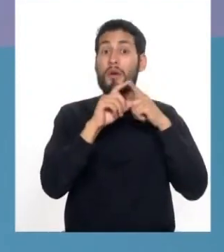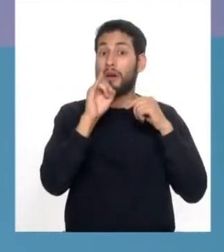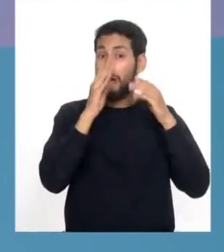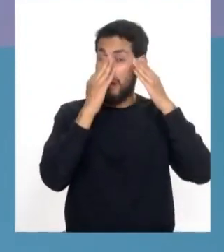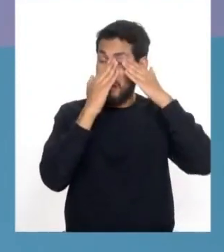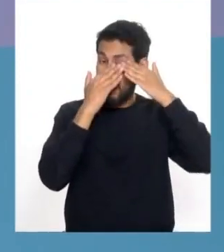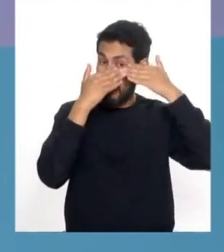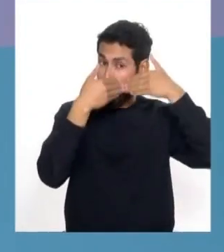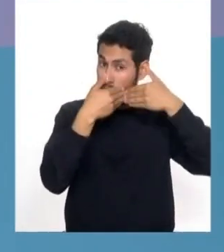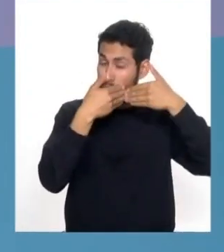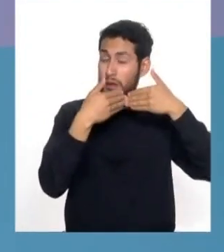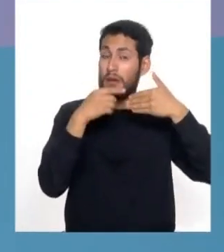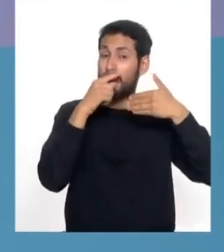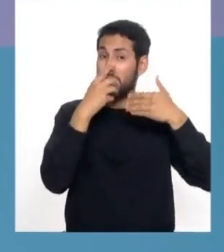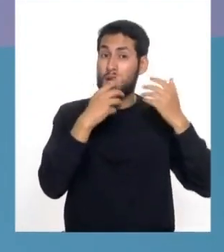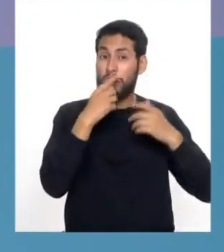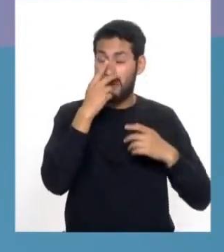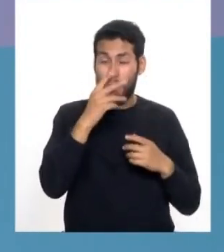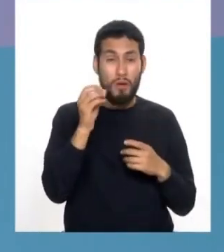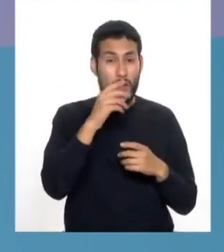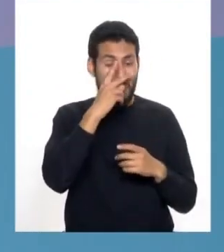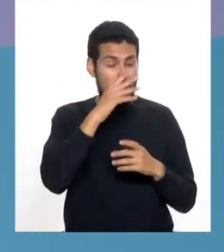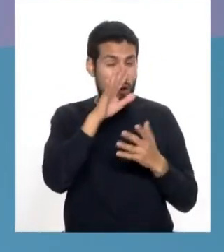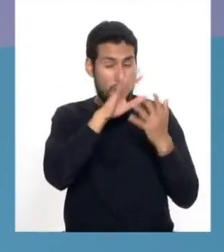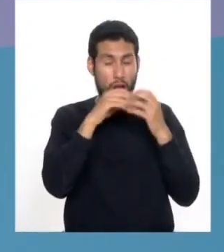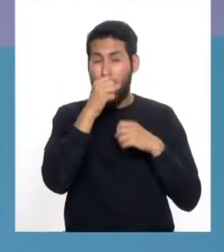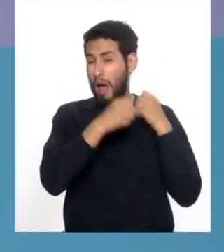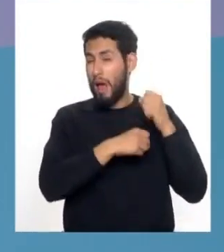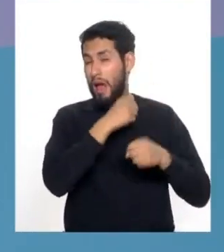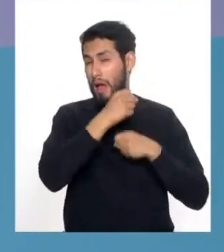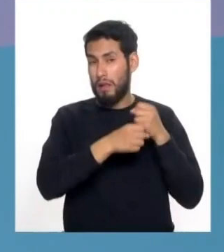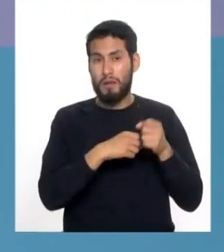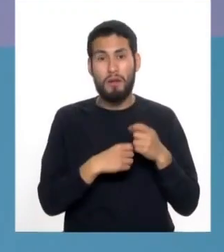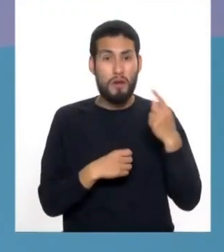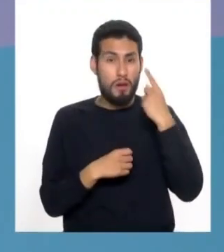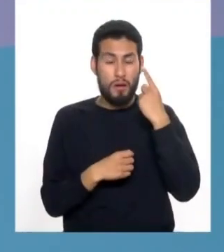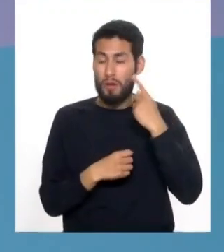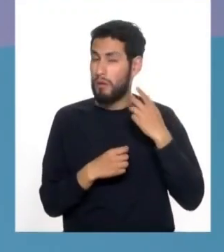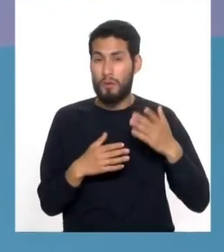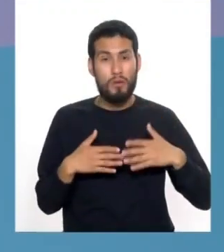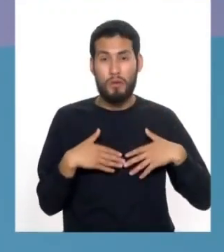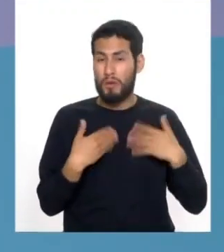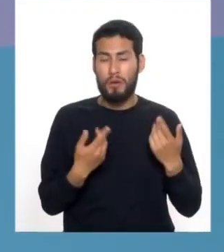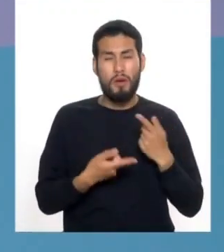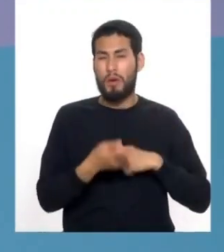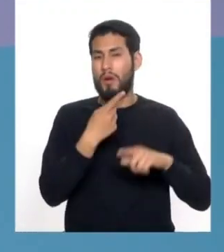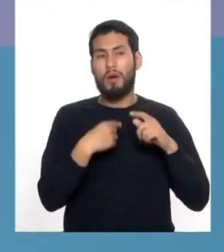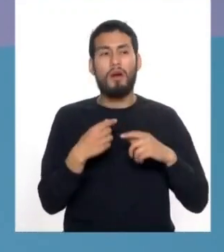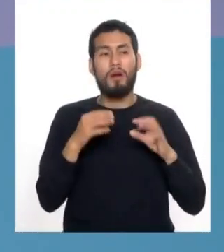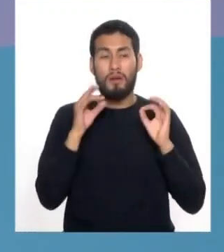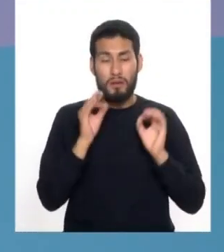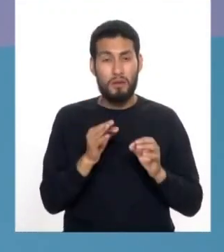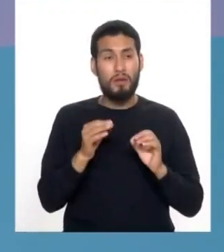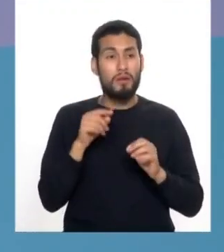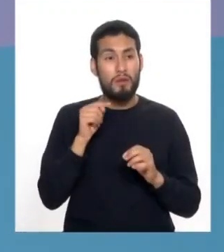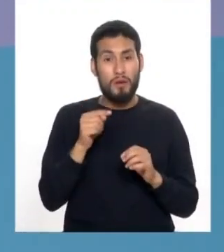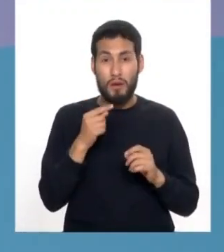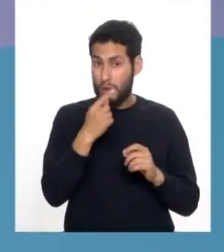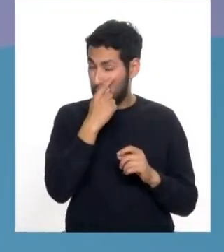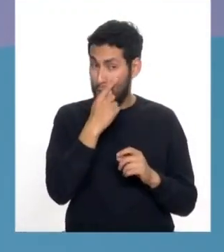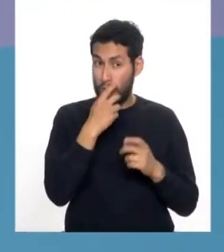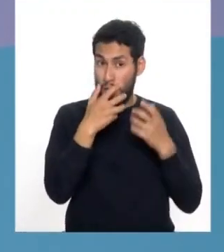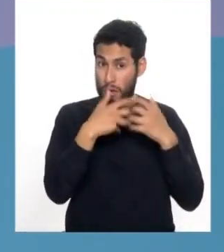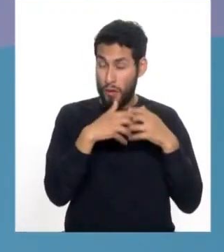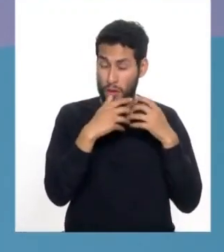o una deprivación del estímulo visual durante muchos años, el ojo ya no es recuperable desde el punto de vista funcional.